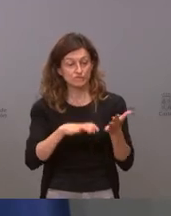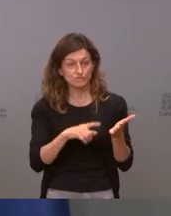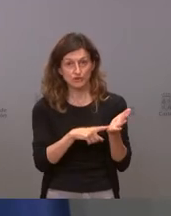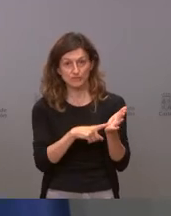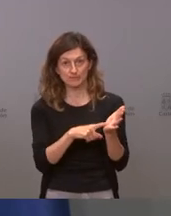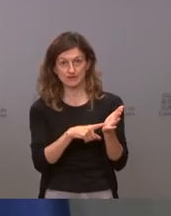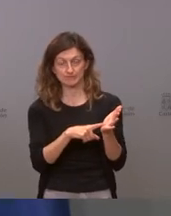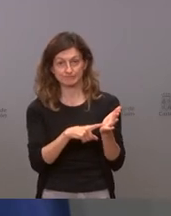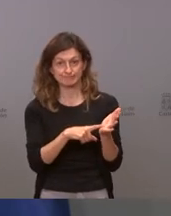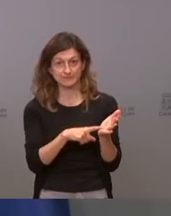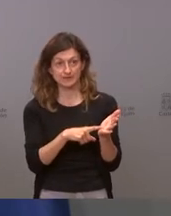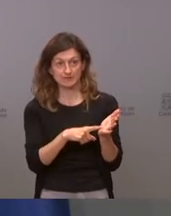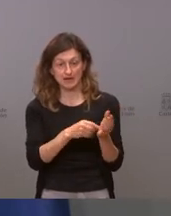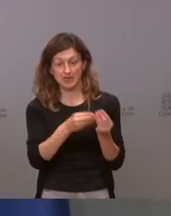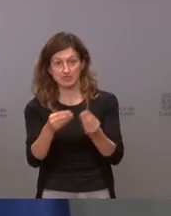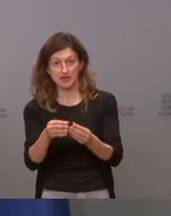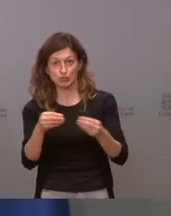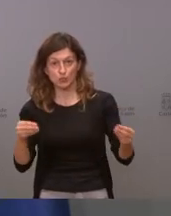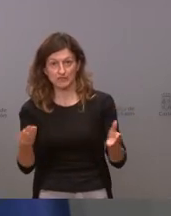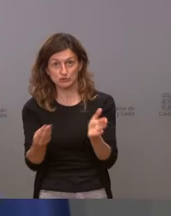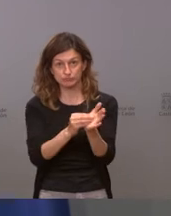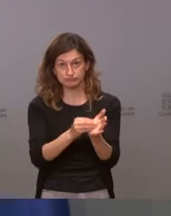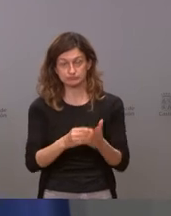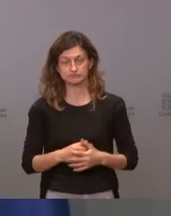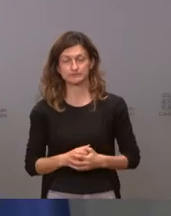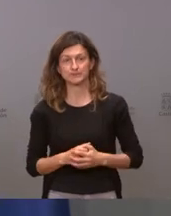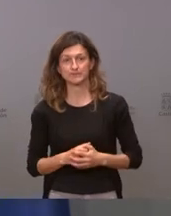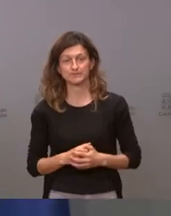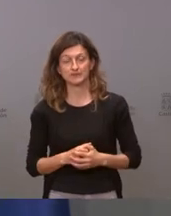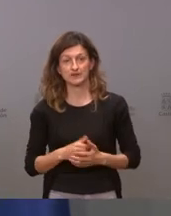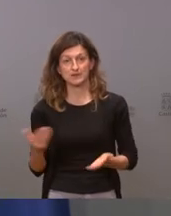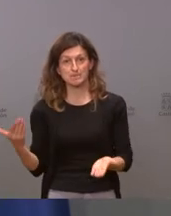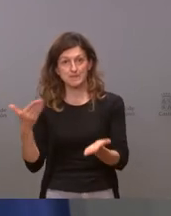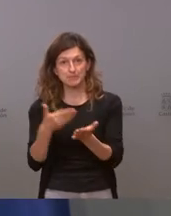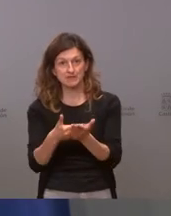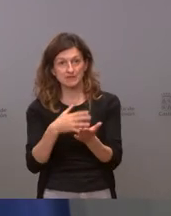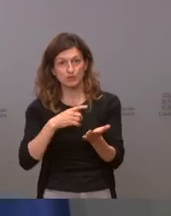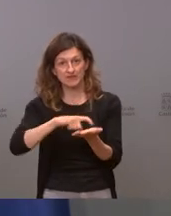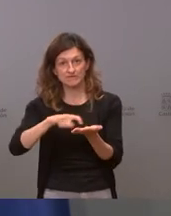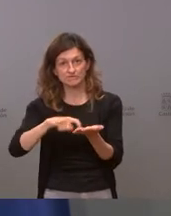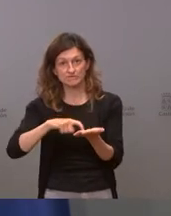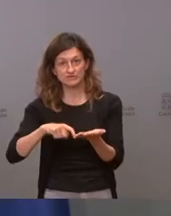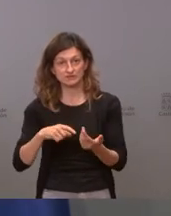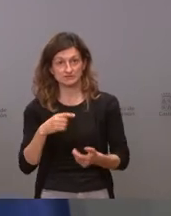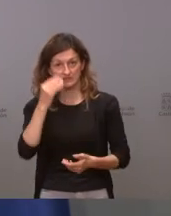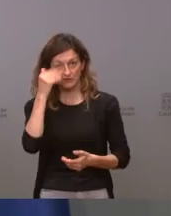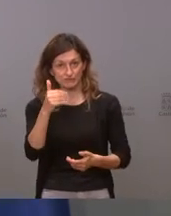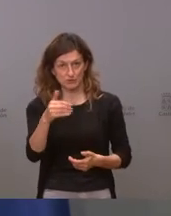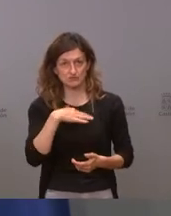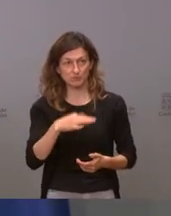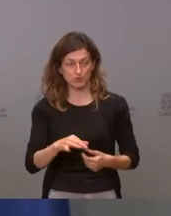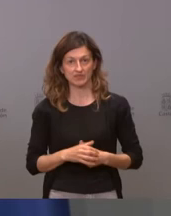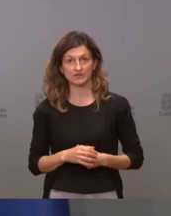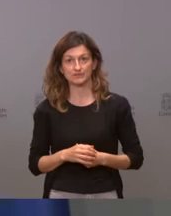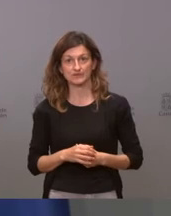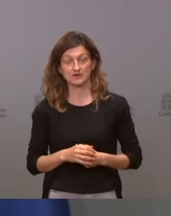eso al documento nos piden también que se pueda imprimir es evidente que se va a poder imprimir lo que